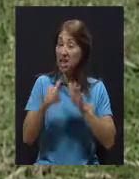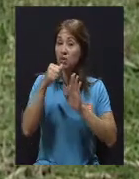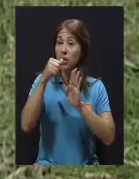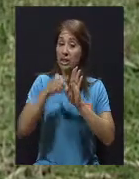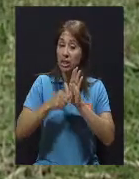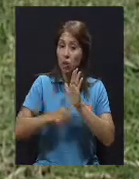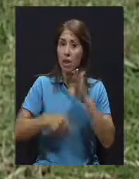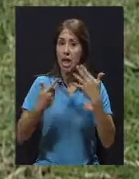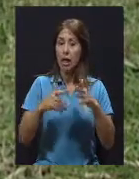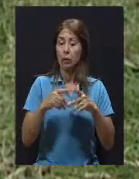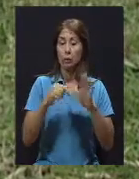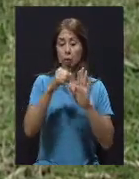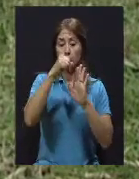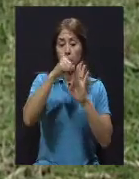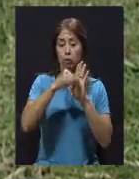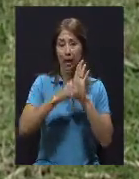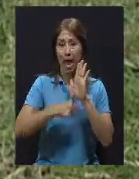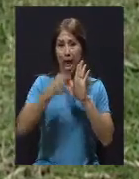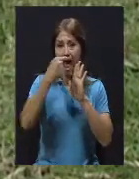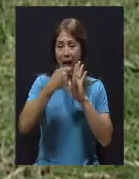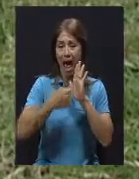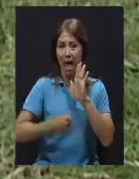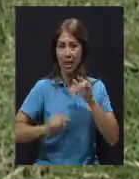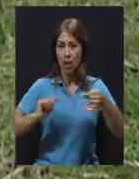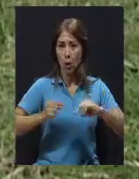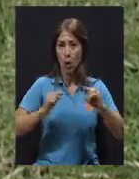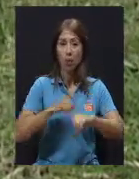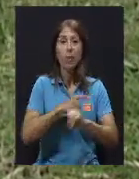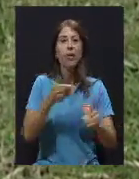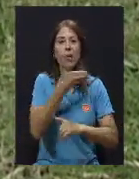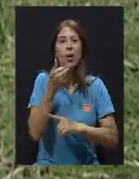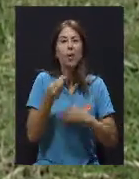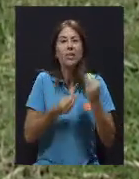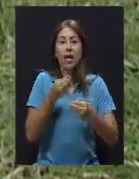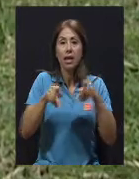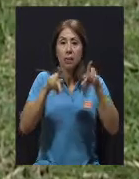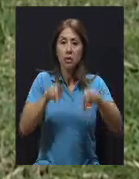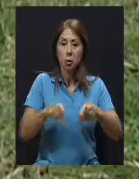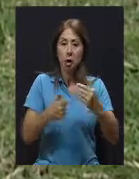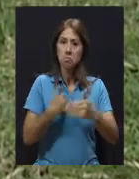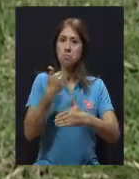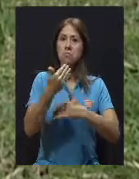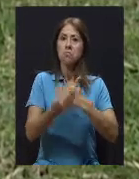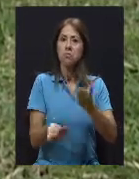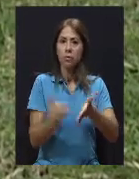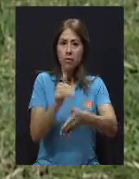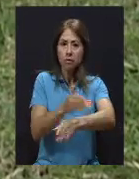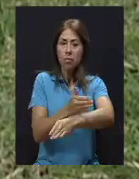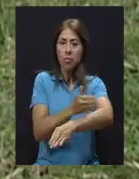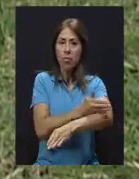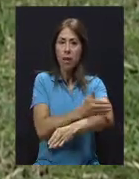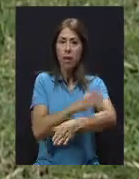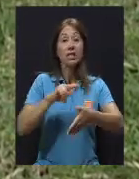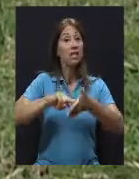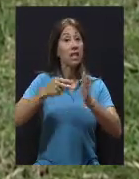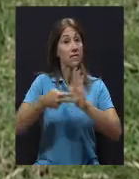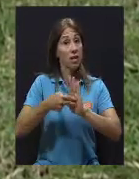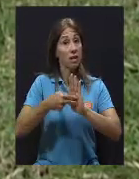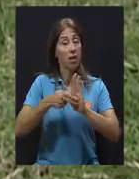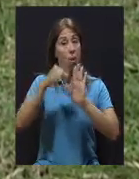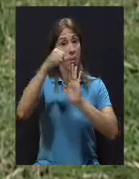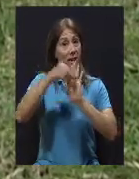dolorosa, lo mejor es que el paciente se incorpora rápidamente. Quiere decir que el paciente dura ocho horas